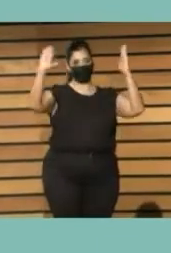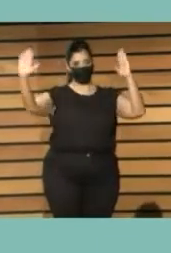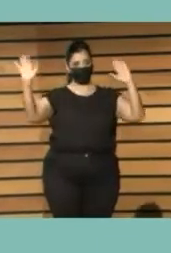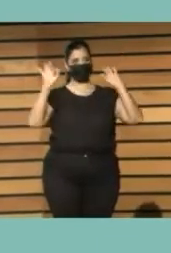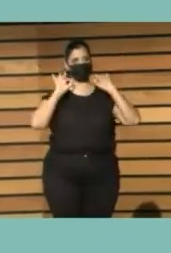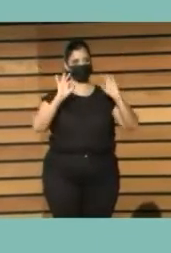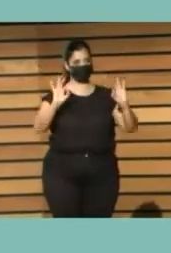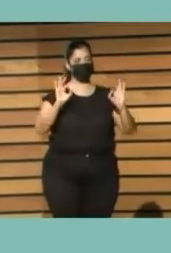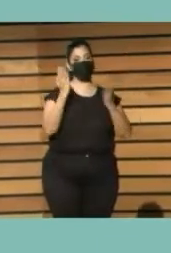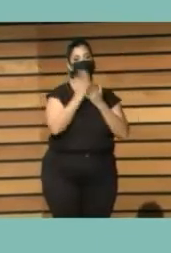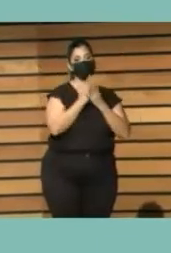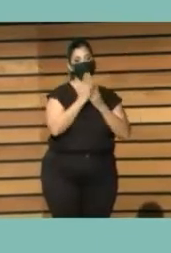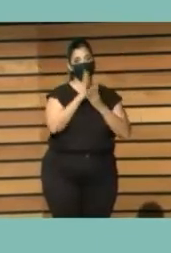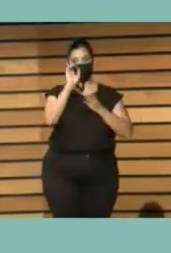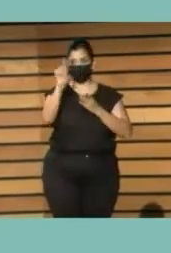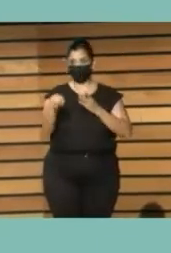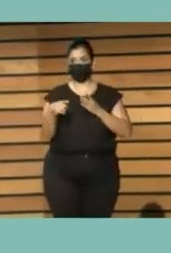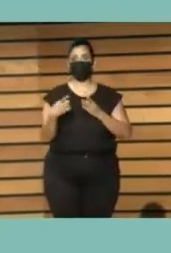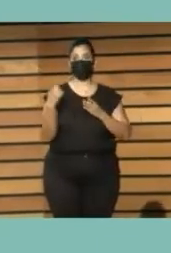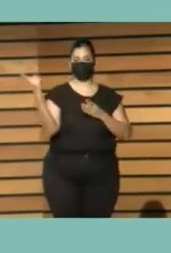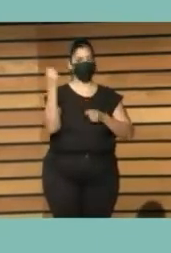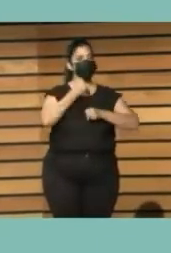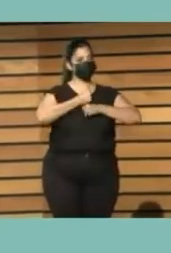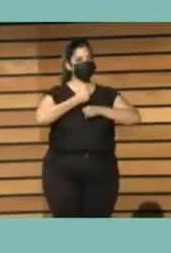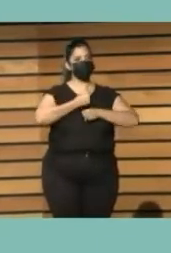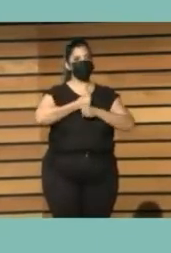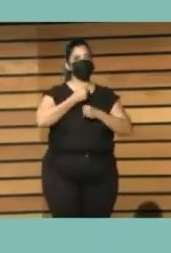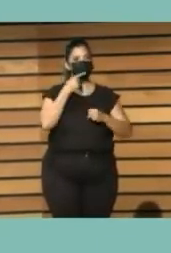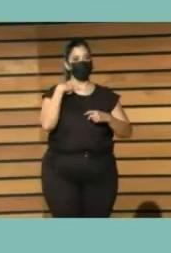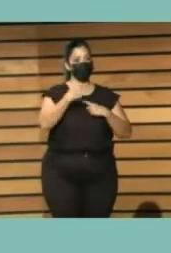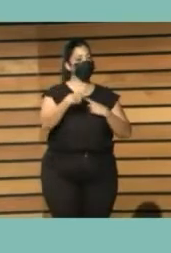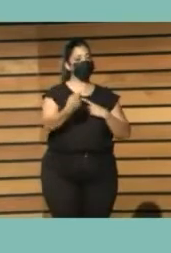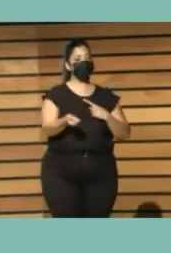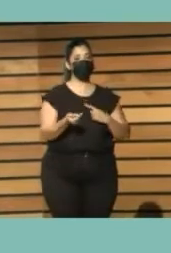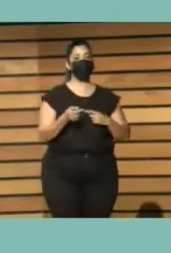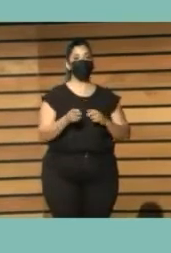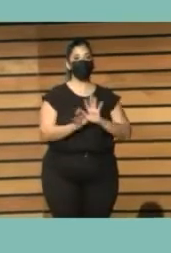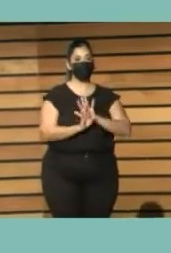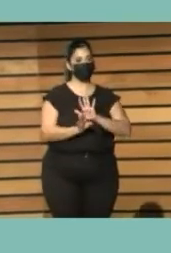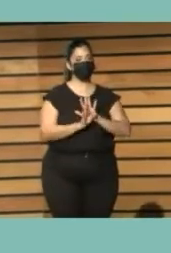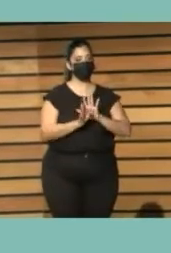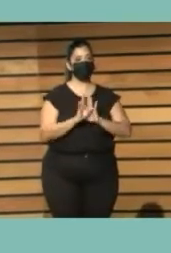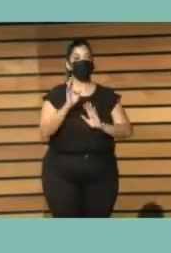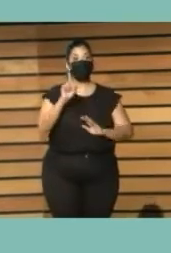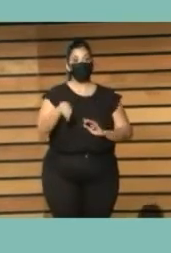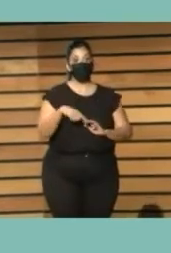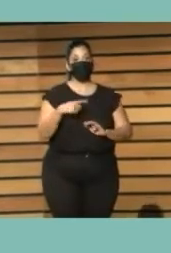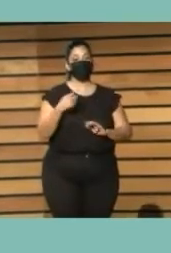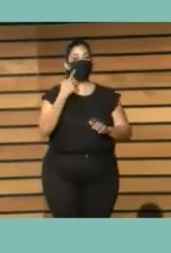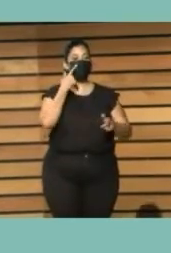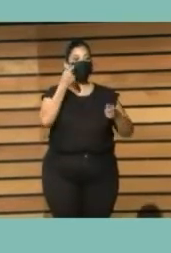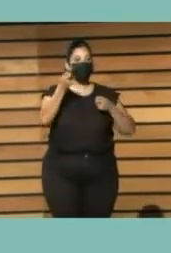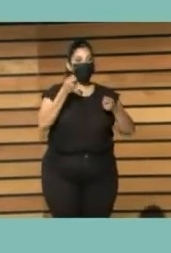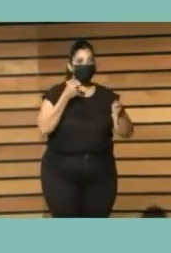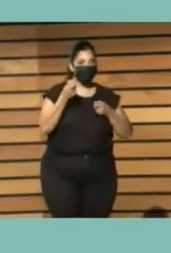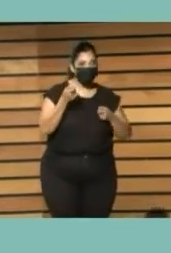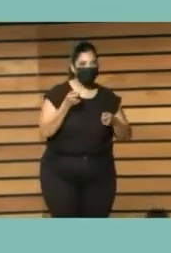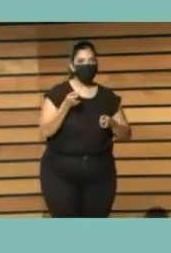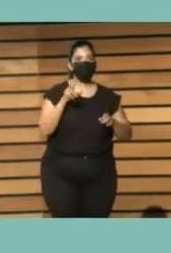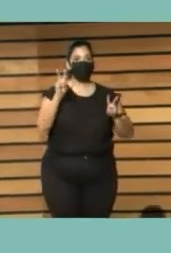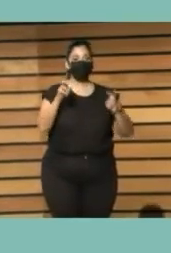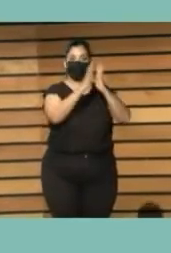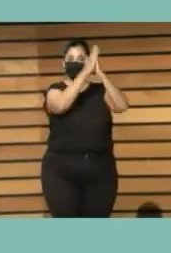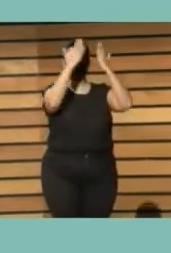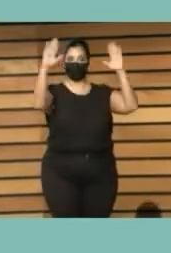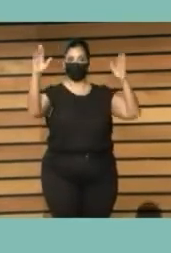de Bibliotecarios y Documentalistas de la Comunidad Valenciana y en Eblida y además coordina el grupo de trabajo de Biblioteca y Agenda 2030 del